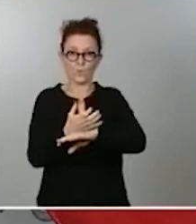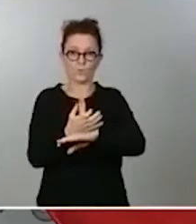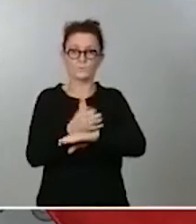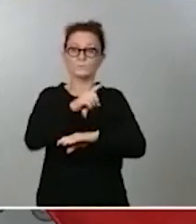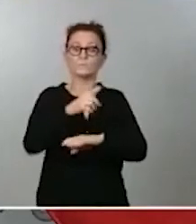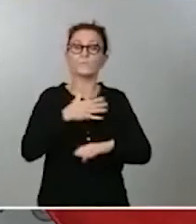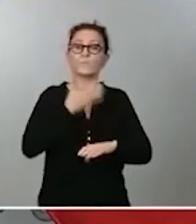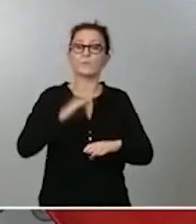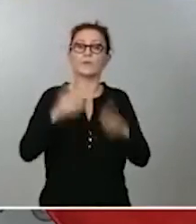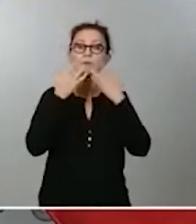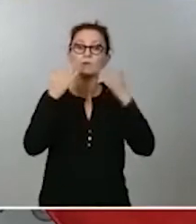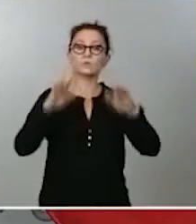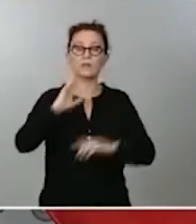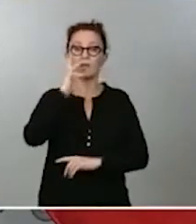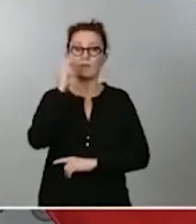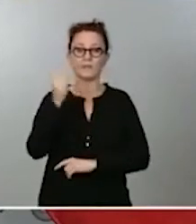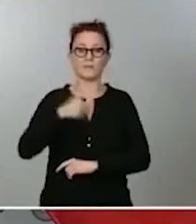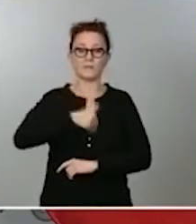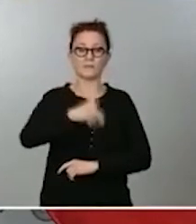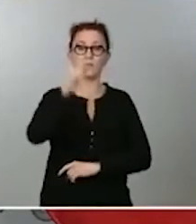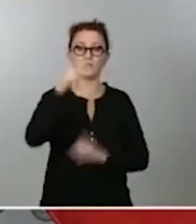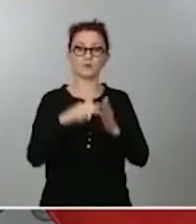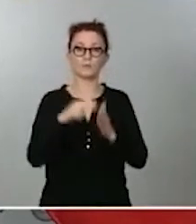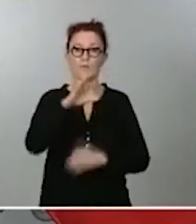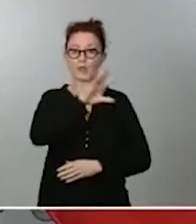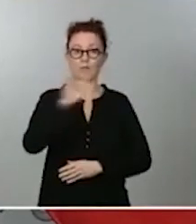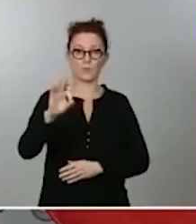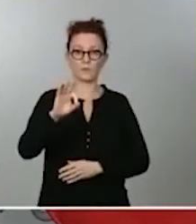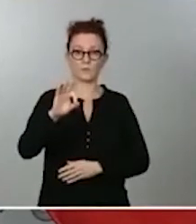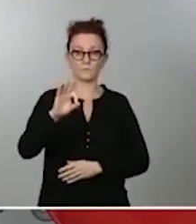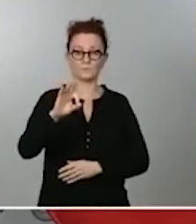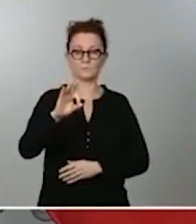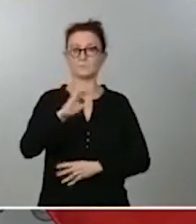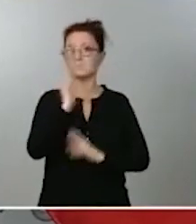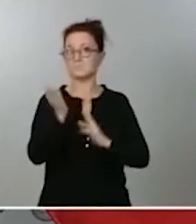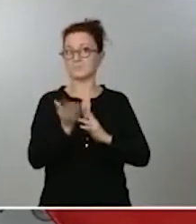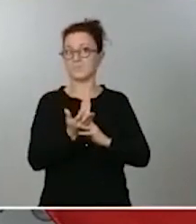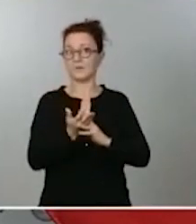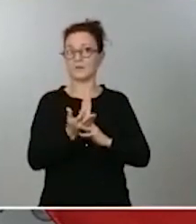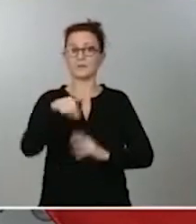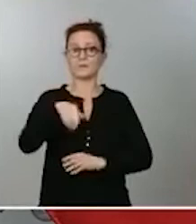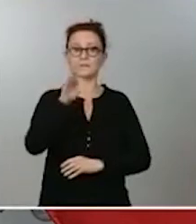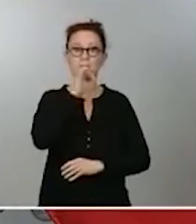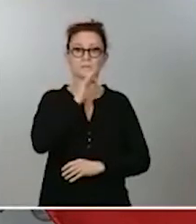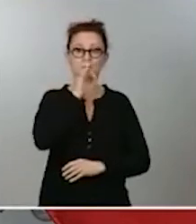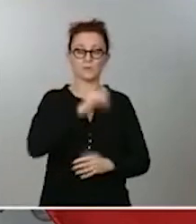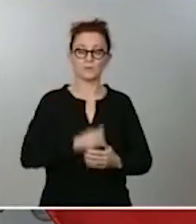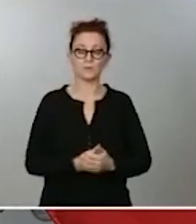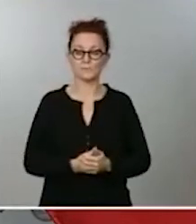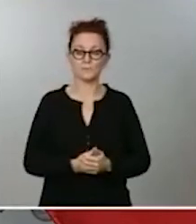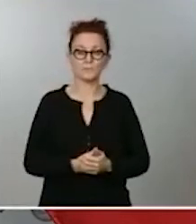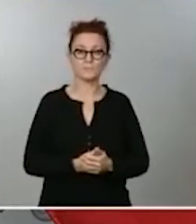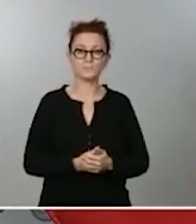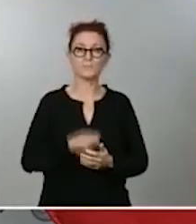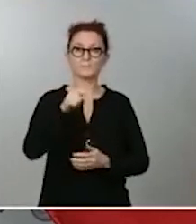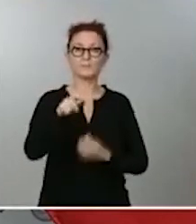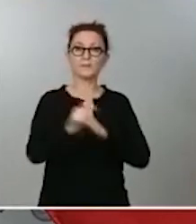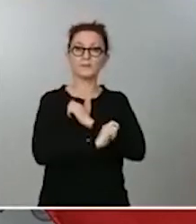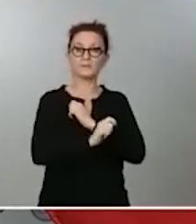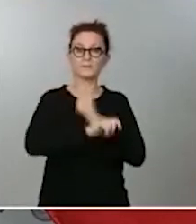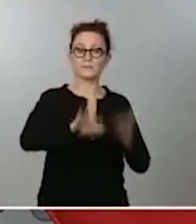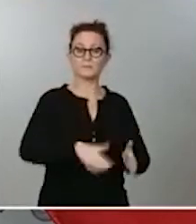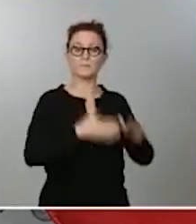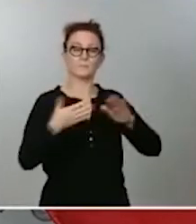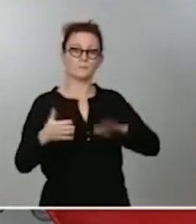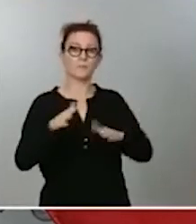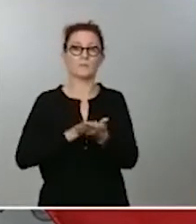climática en el año 2050 a mediados de este siglo. La aplicación de esta estrategia tendrá un impacto positivo en la